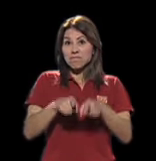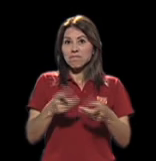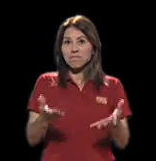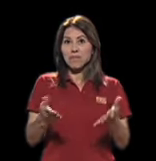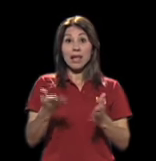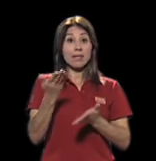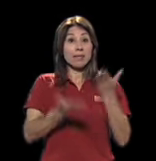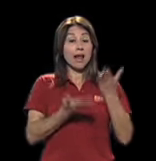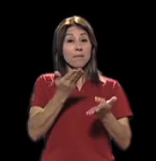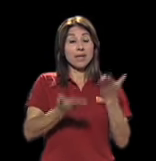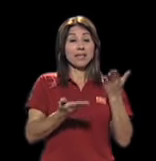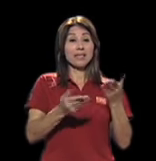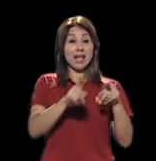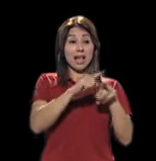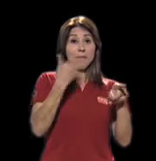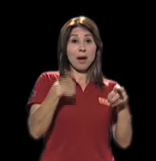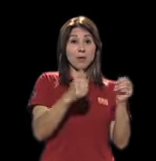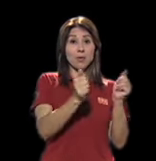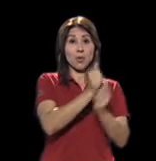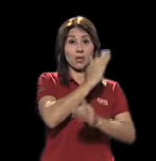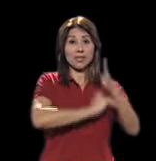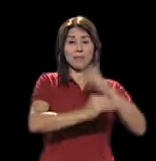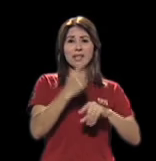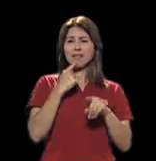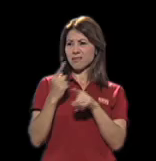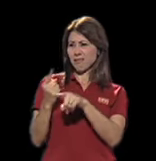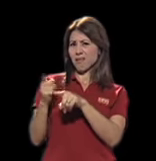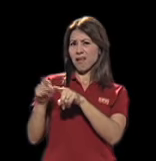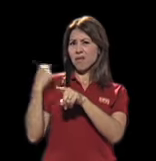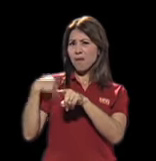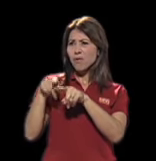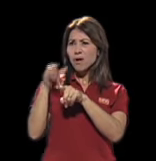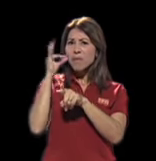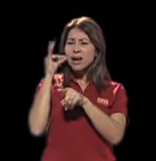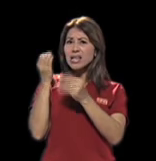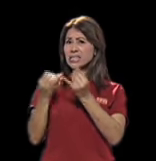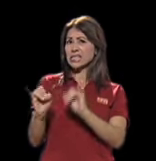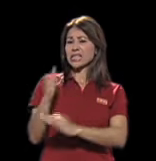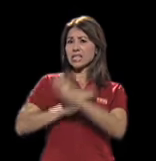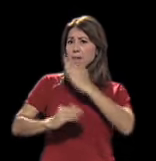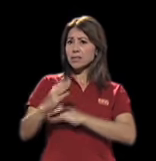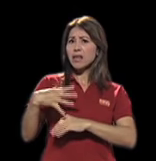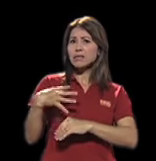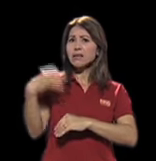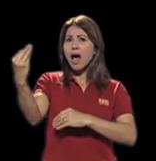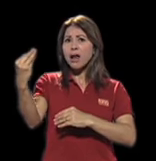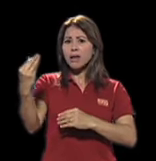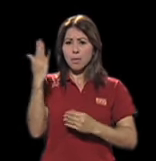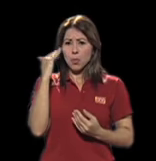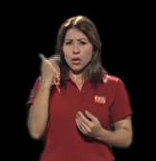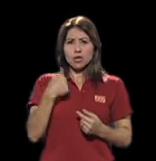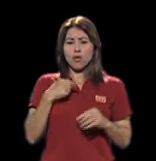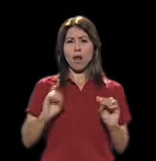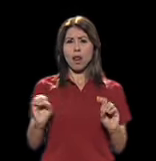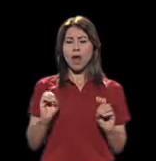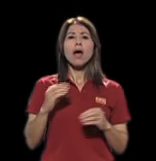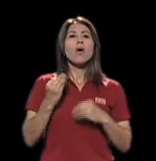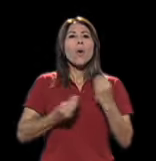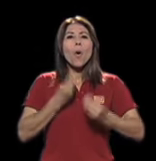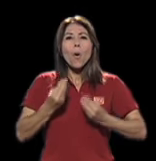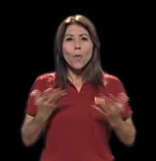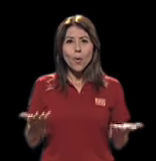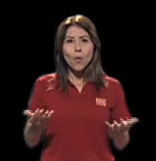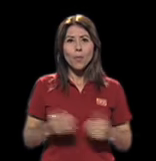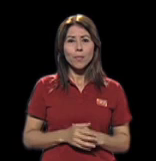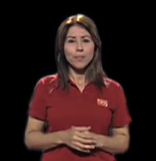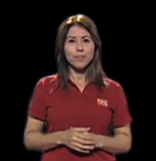¿Por qué mi hermano, que es menor que yo, que no tiene una discapacidad, sale y yo no? De verdad, este tipo de cosas también como trabajarlas con los hijos.